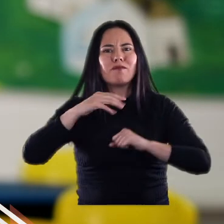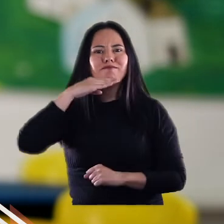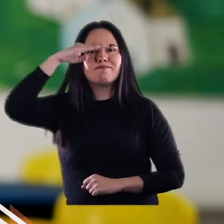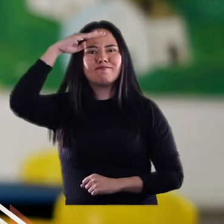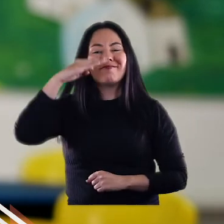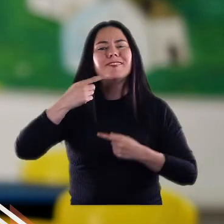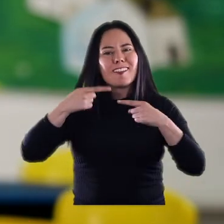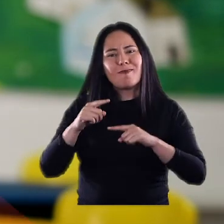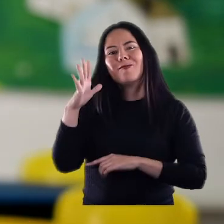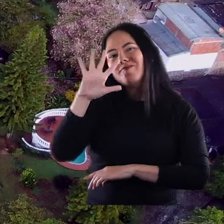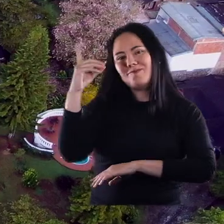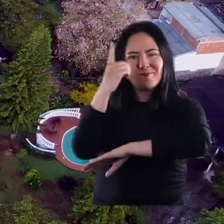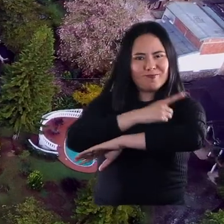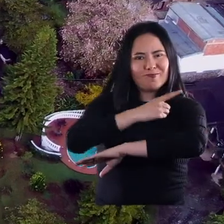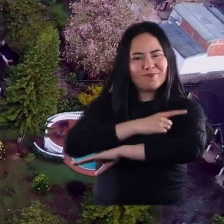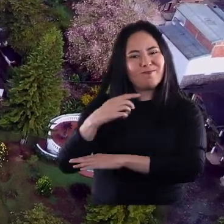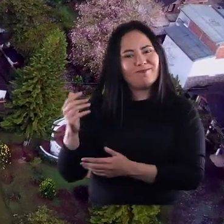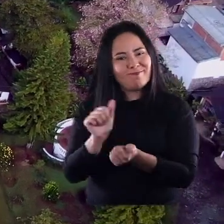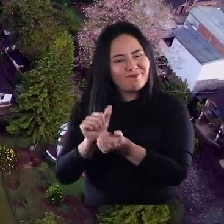Bogotá y Medellín también de cinco días.